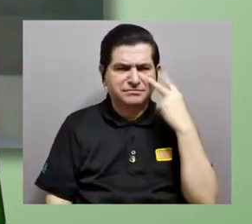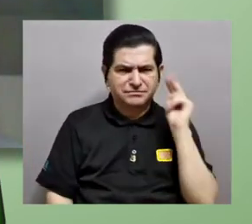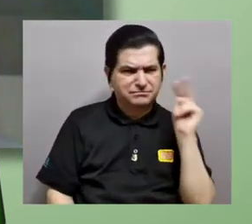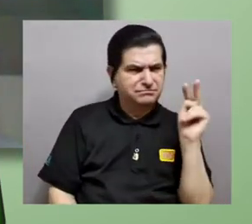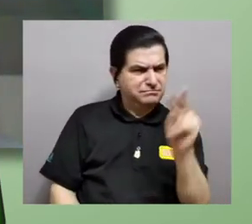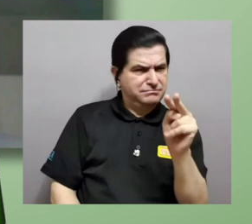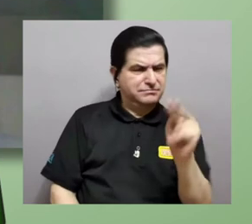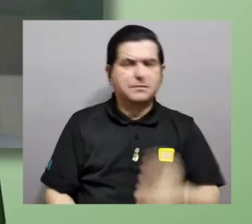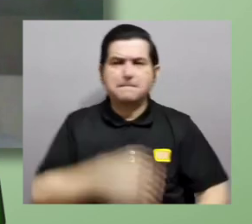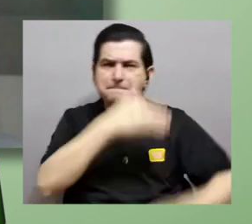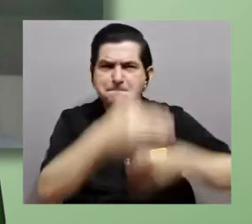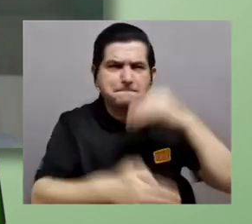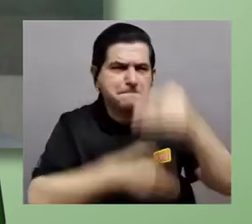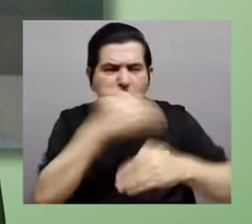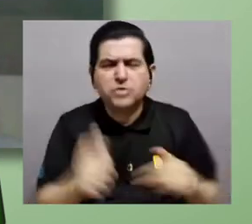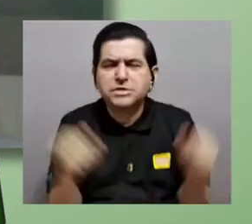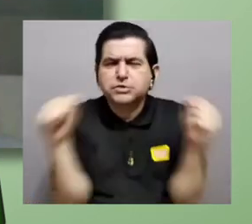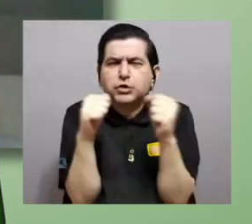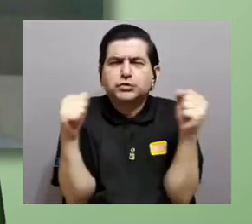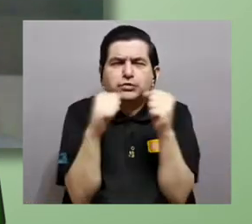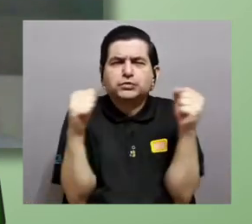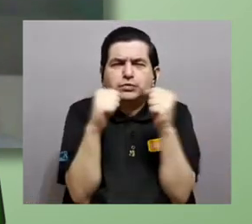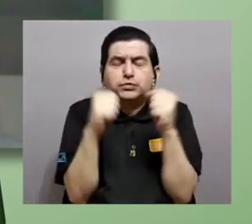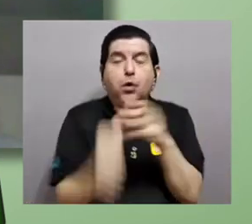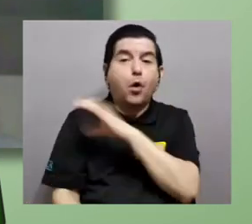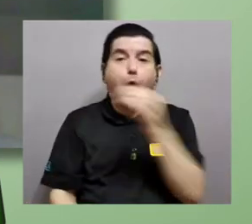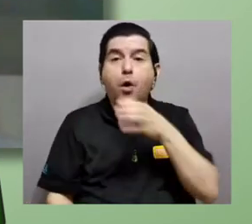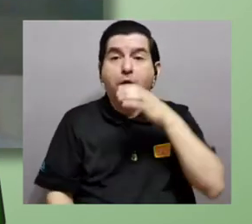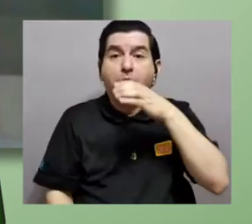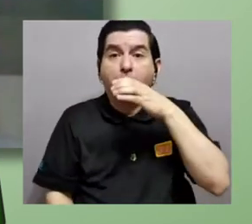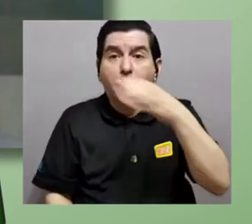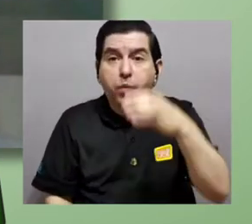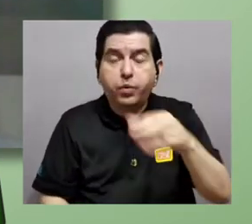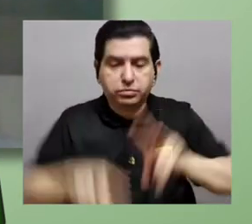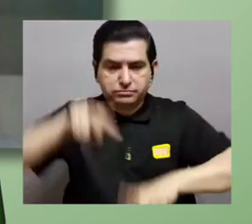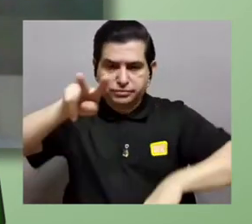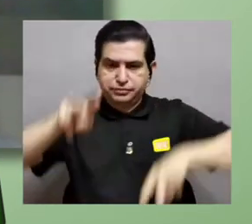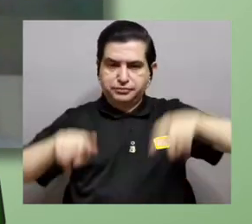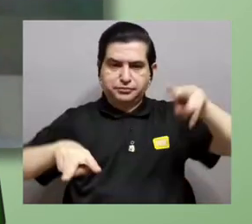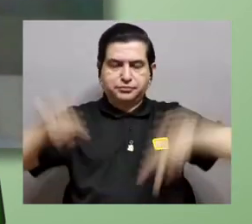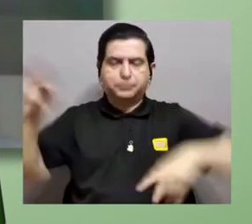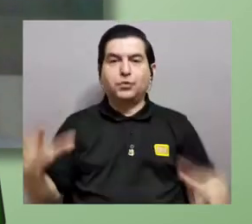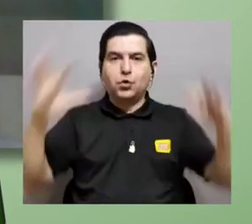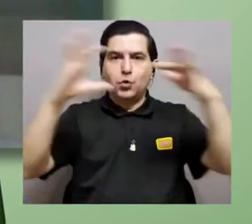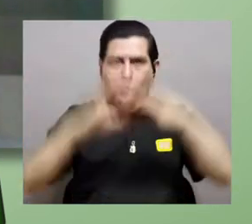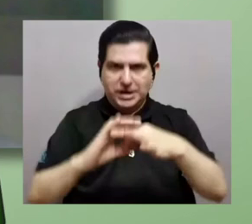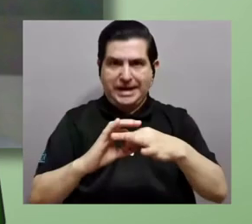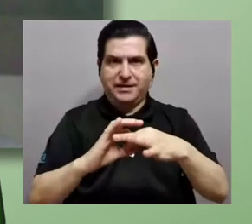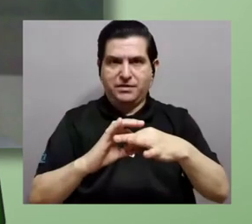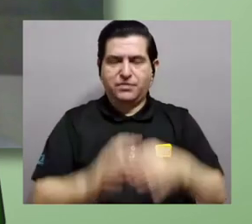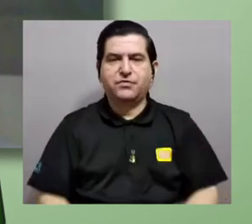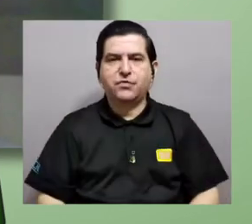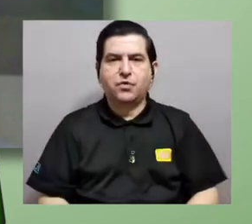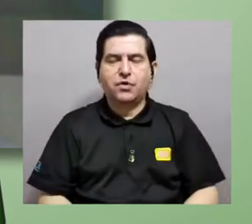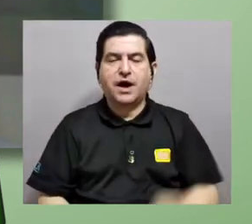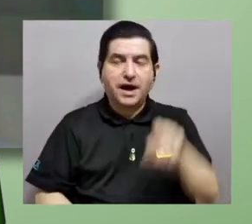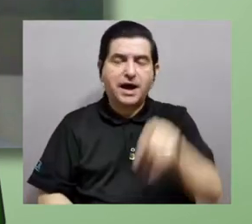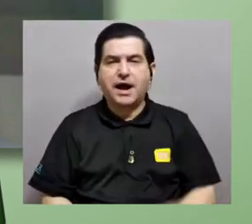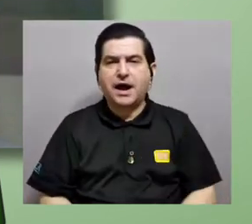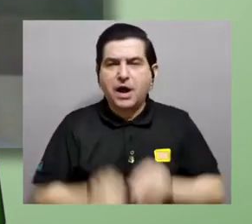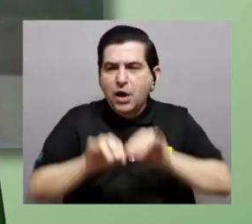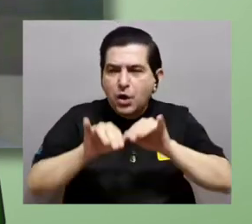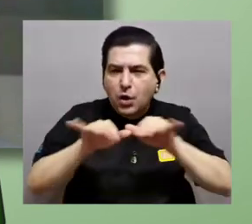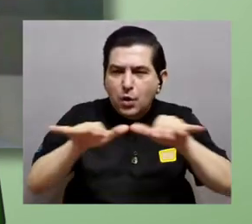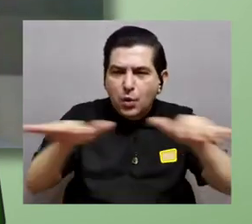podemos observar procesos de enfriamiento, de calentamiento, alternándose, asociado a la